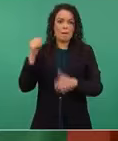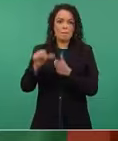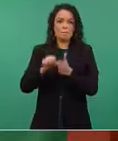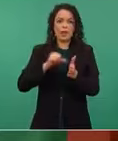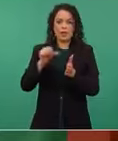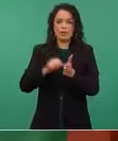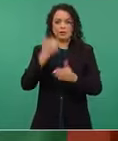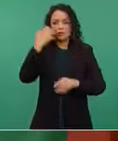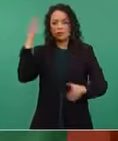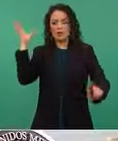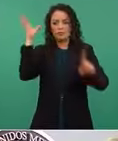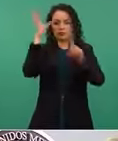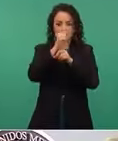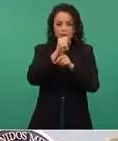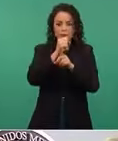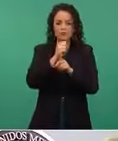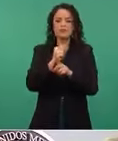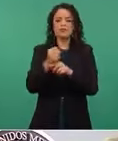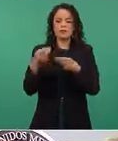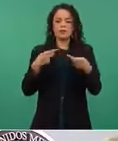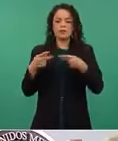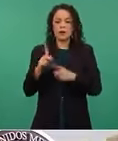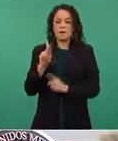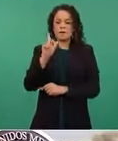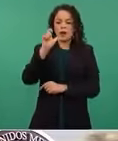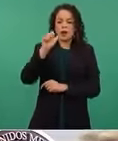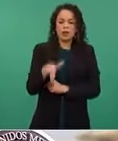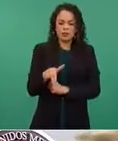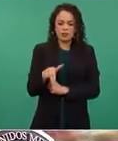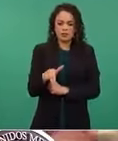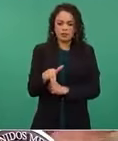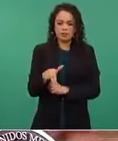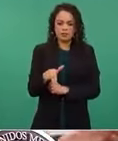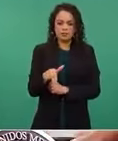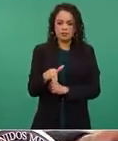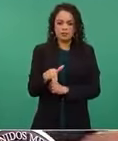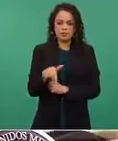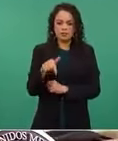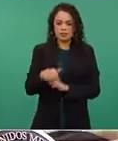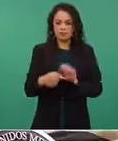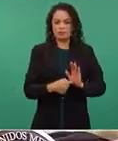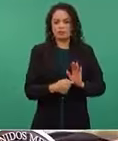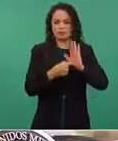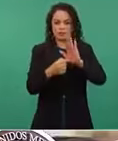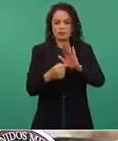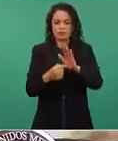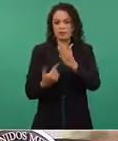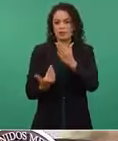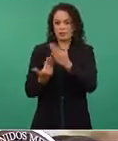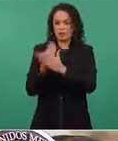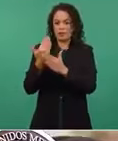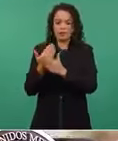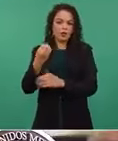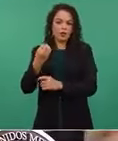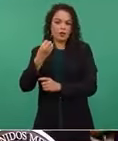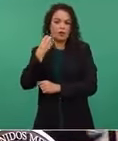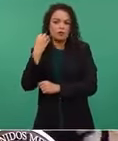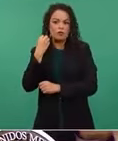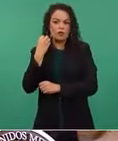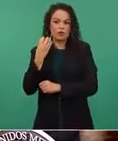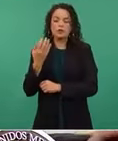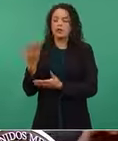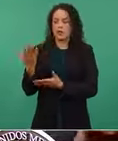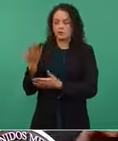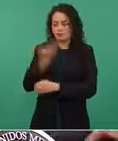planeando tener este cierre, esta presentación del cierre en la conferencia matutina que nos ha dado la oportunidad el presidente